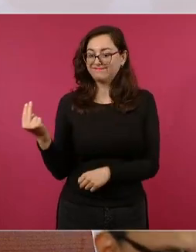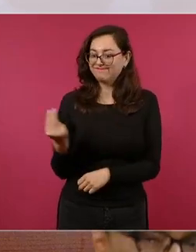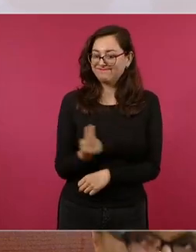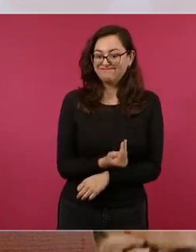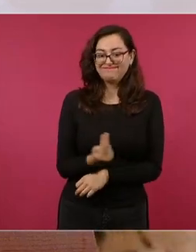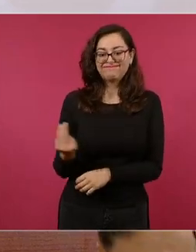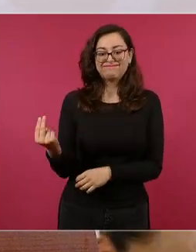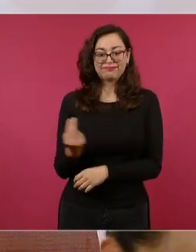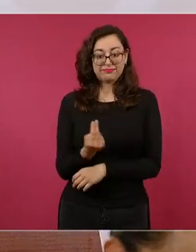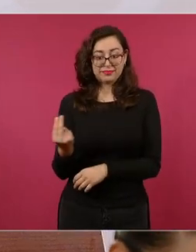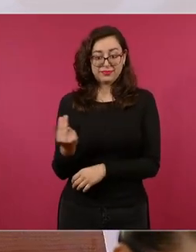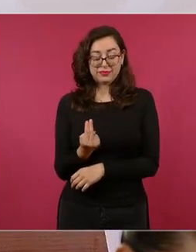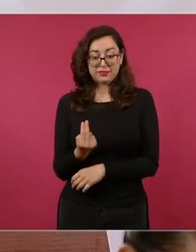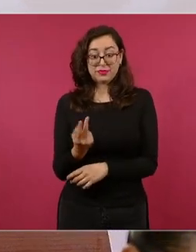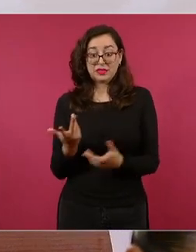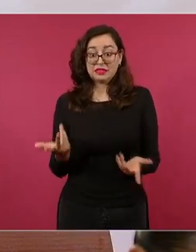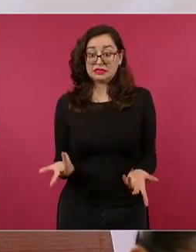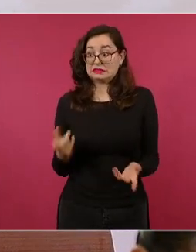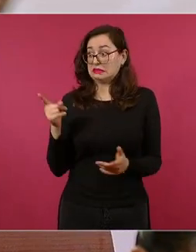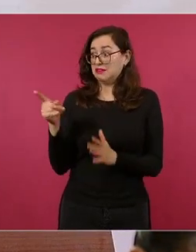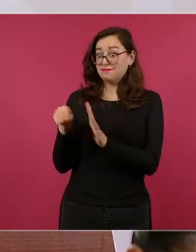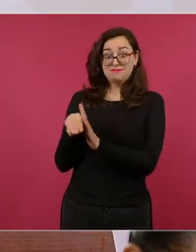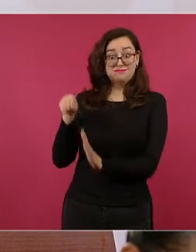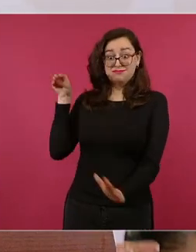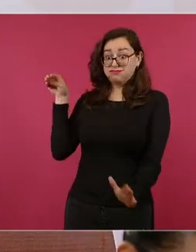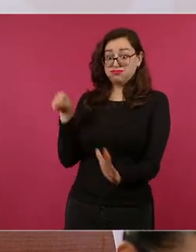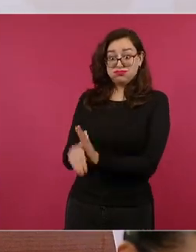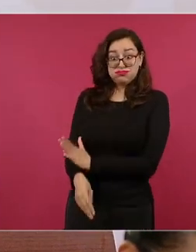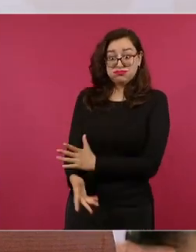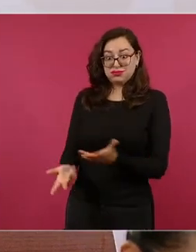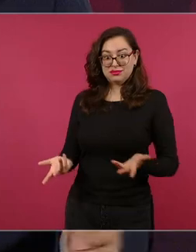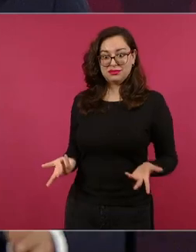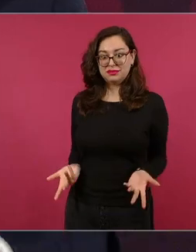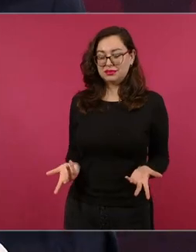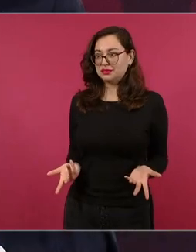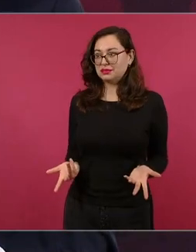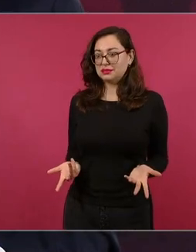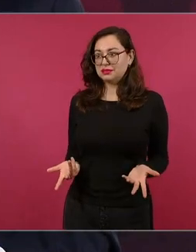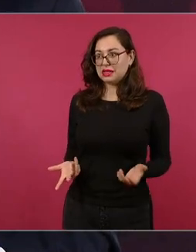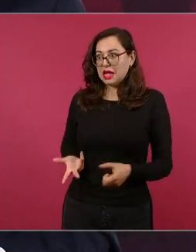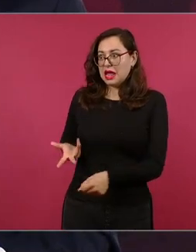en una situación de decadencia ¿cómo lo resuelves?